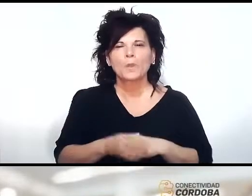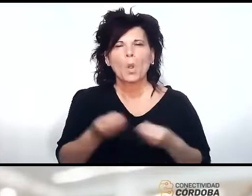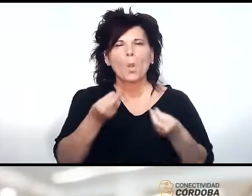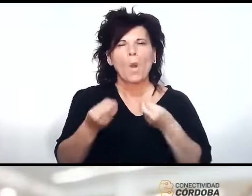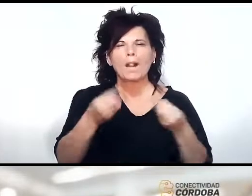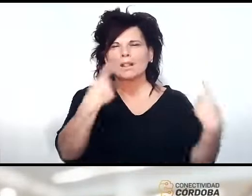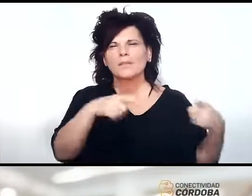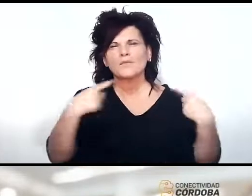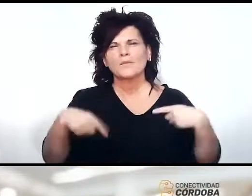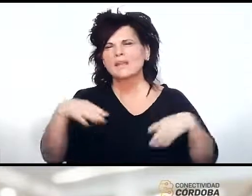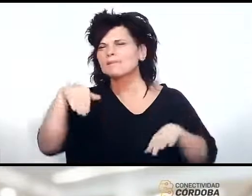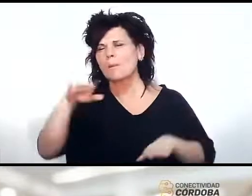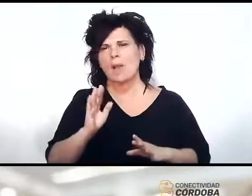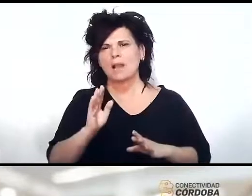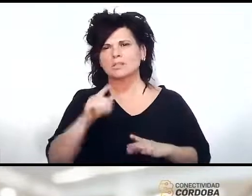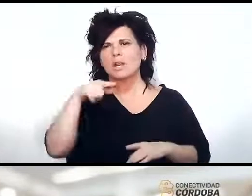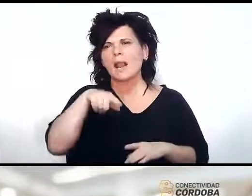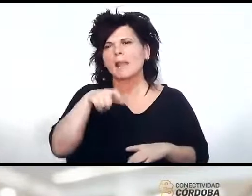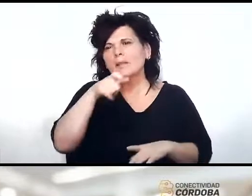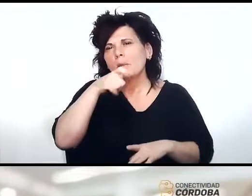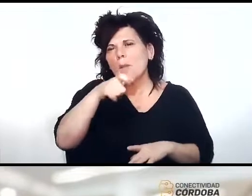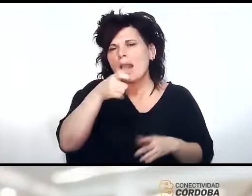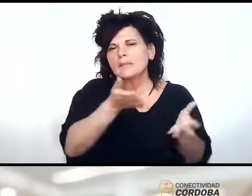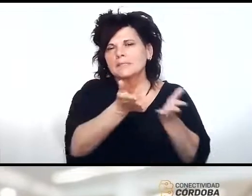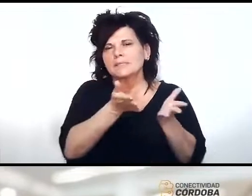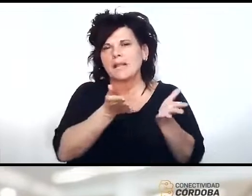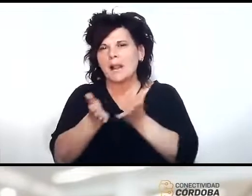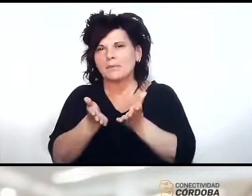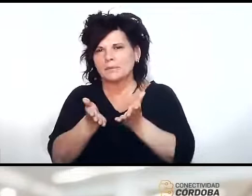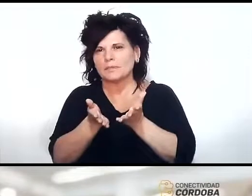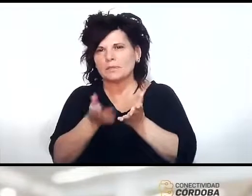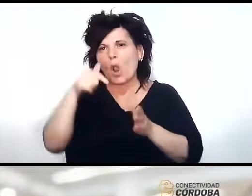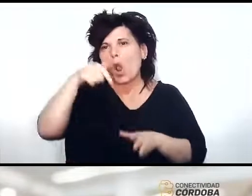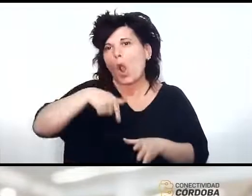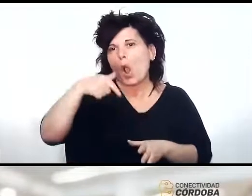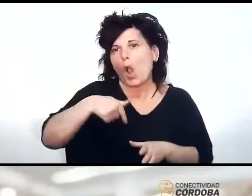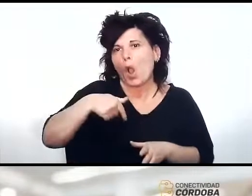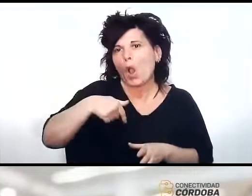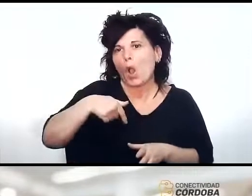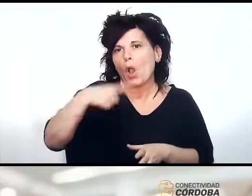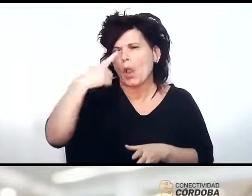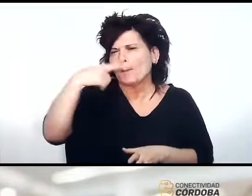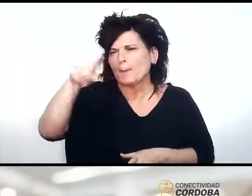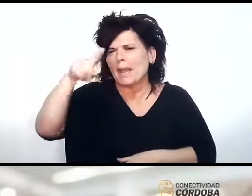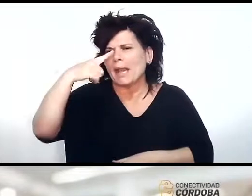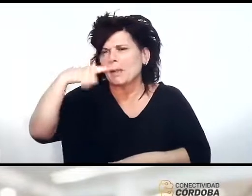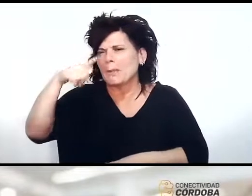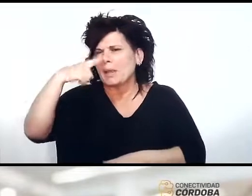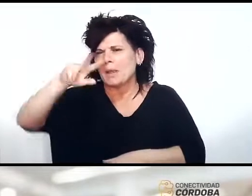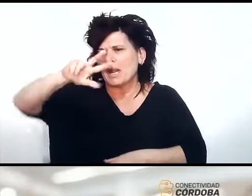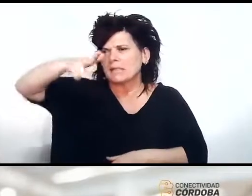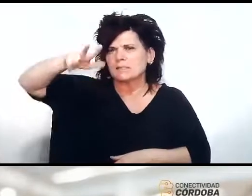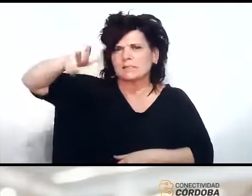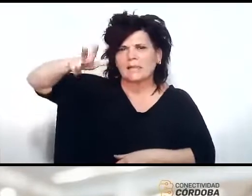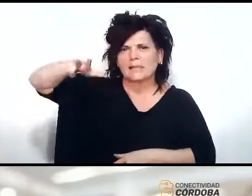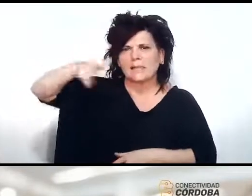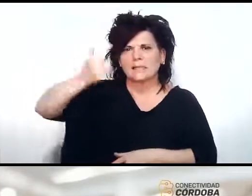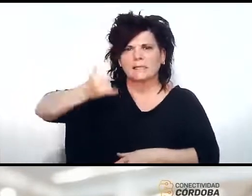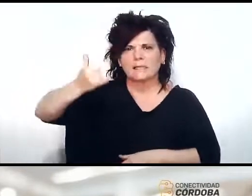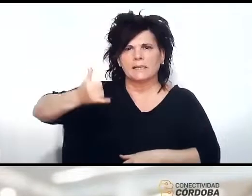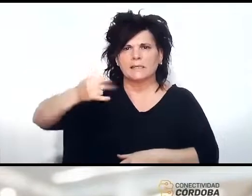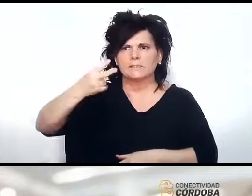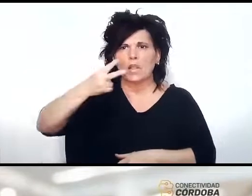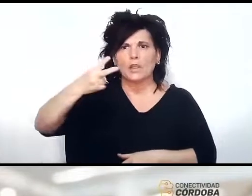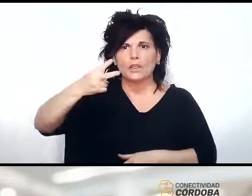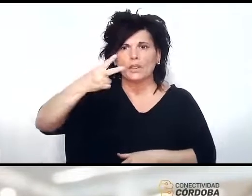diferencia en estos términos de servicio? Hoy Stanley tiene miles de satélites de hecho hará dos fines de semana se